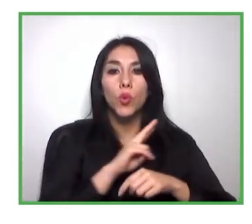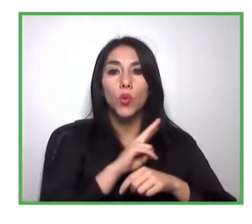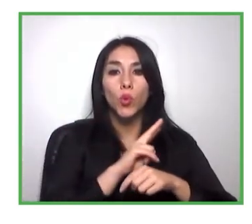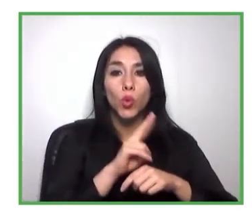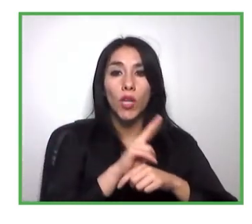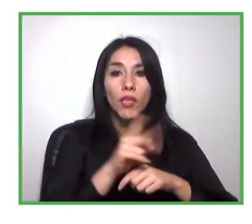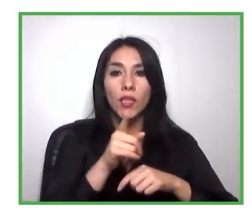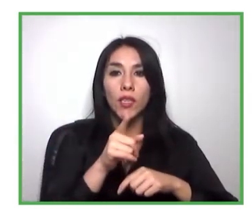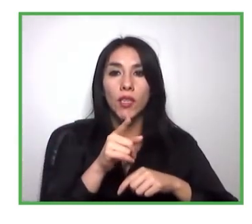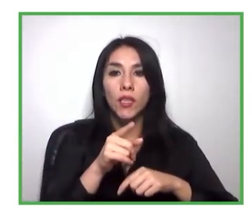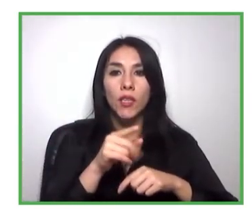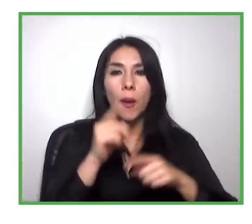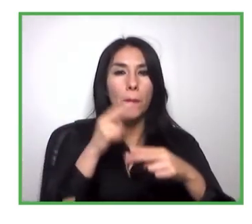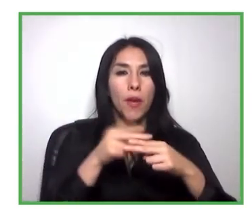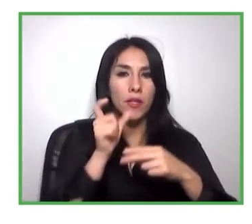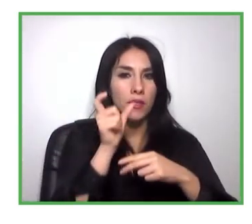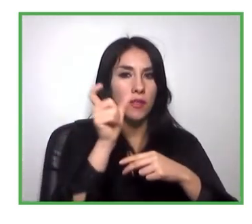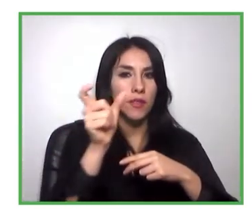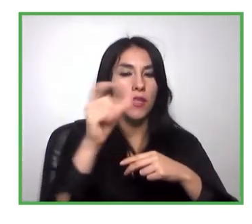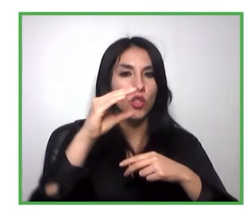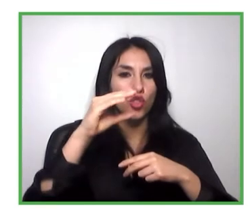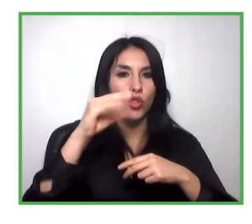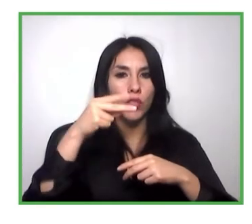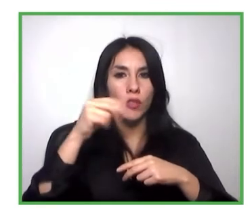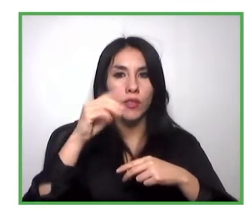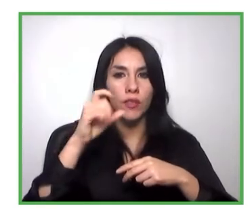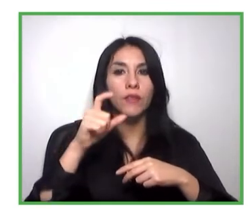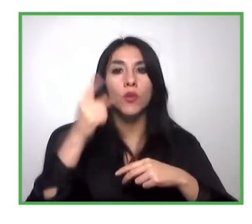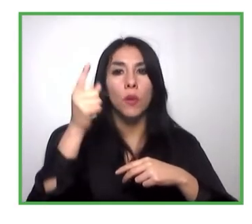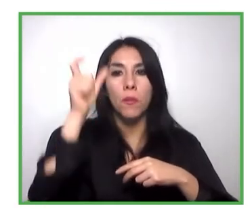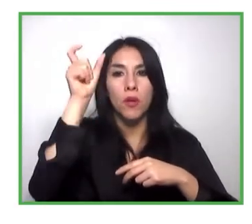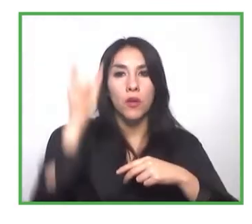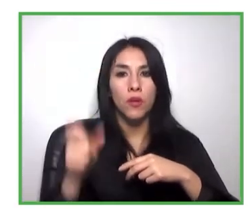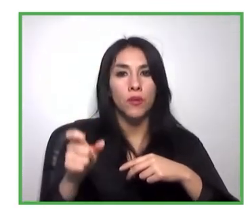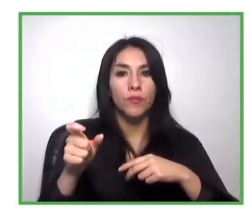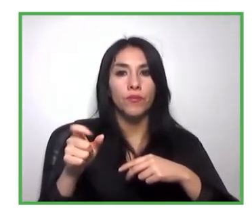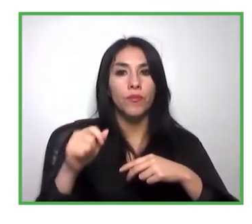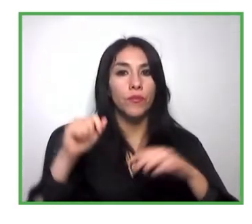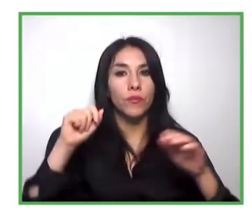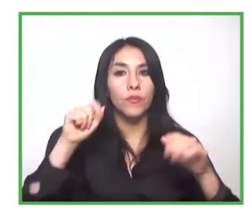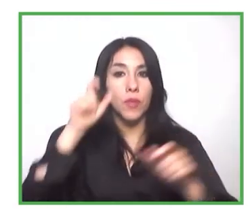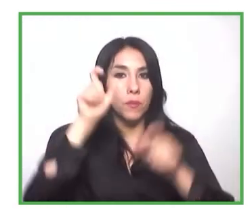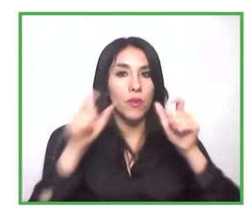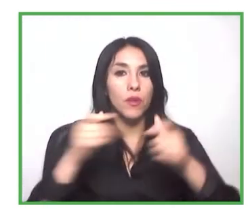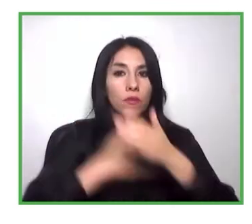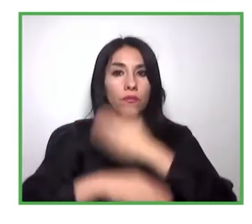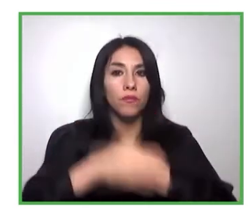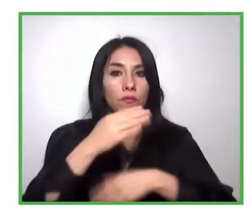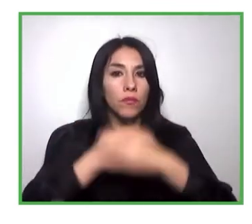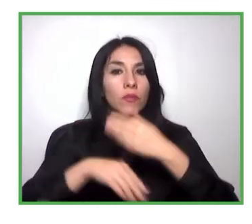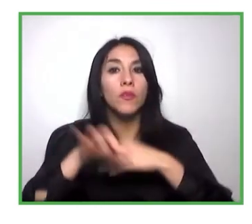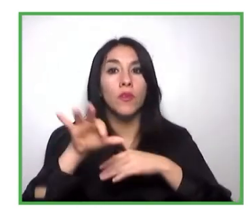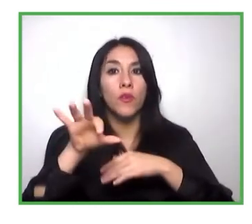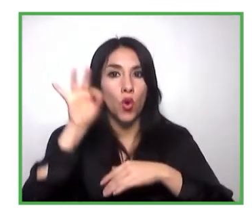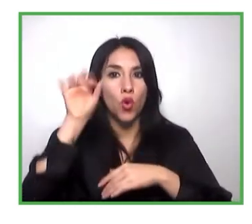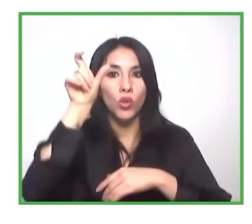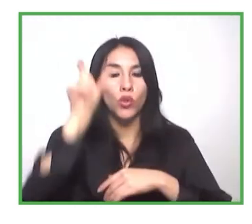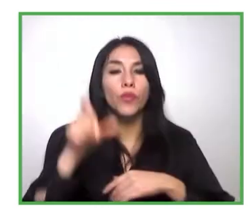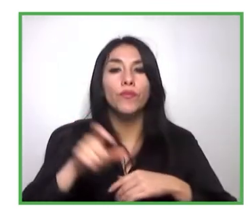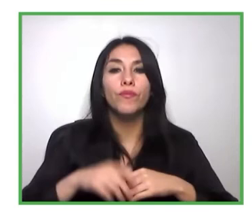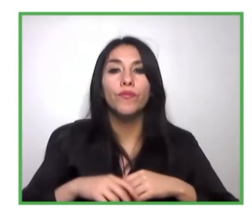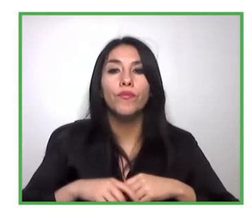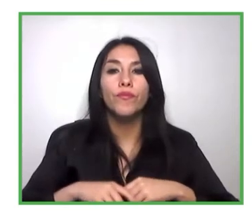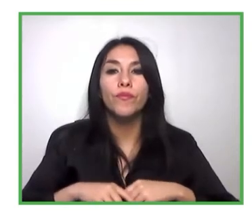aplicantes, y si la persona tal vez tiene una dificultad para poder tipear, con un problema de diseño estás dejando afuera a aplicantes.